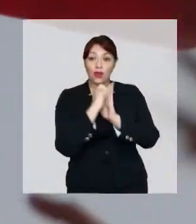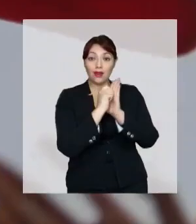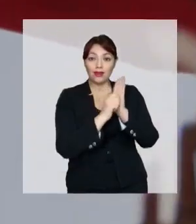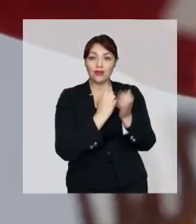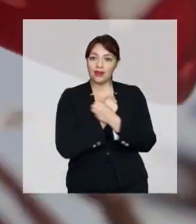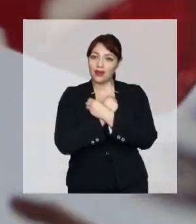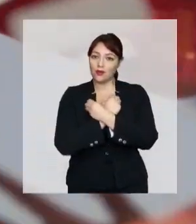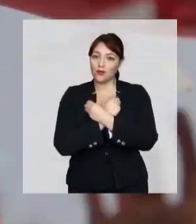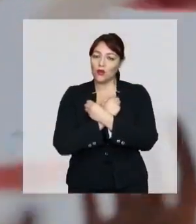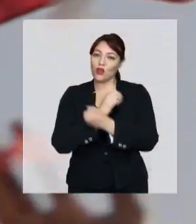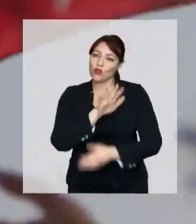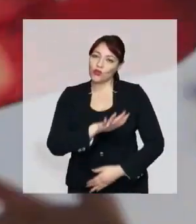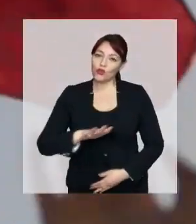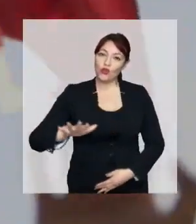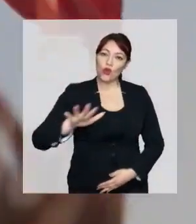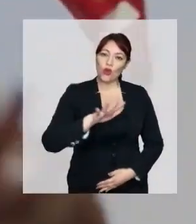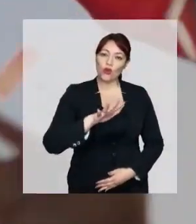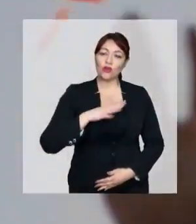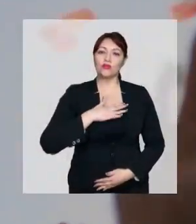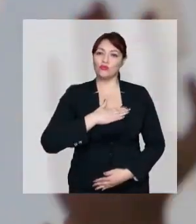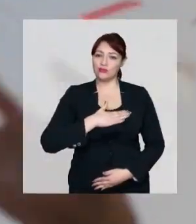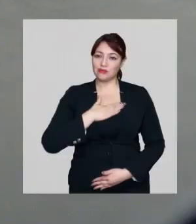es lo que todos queremos.